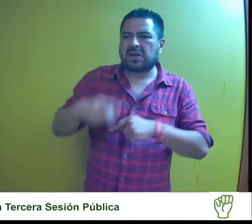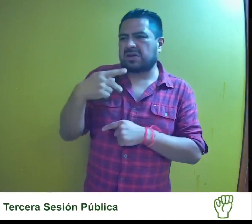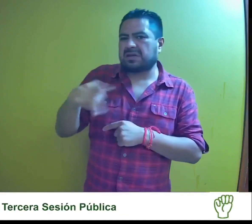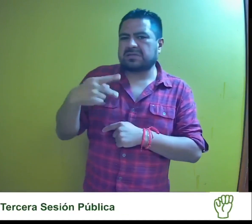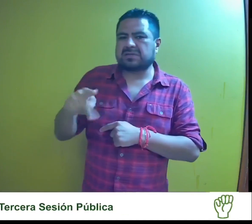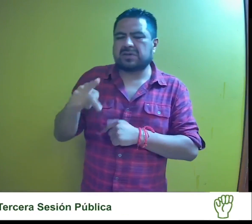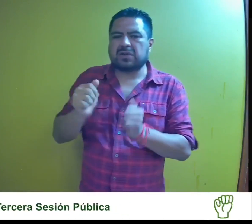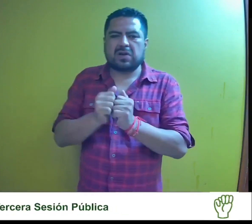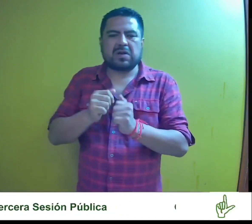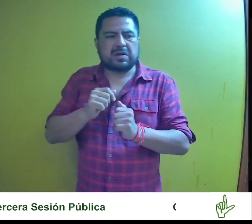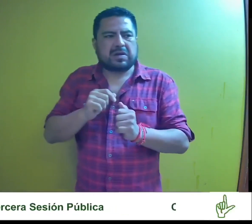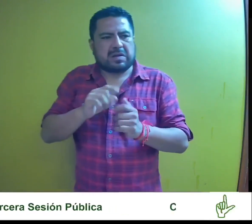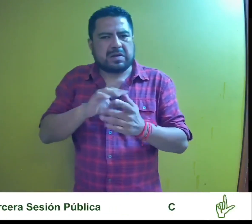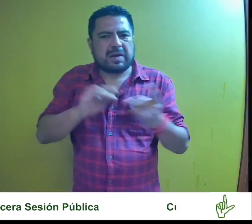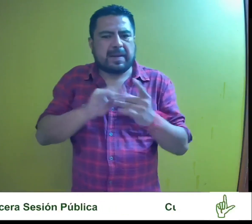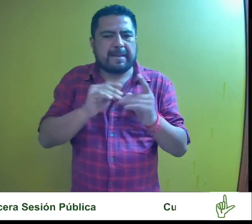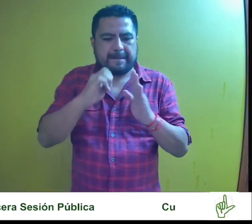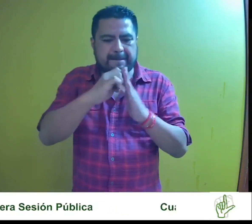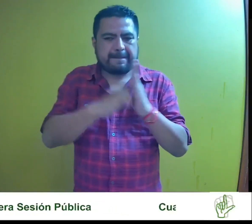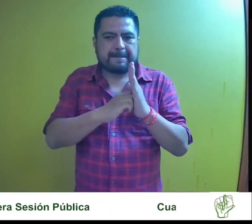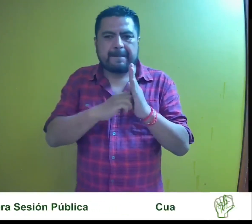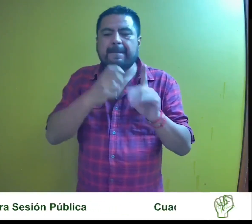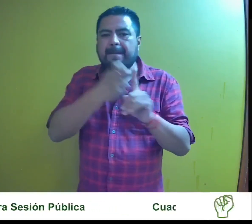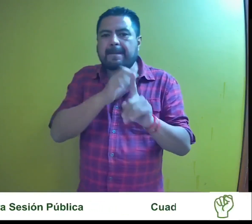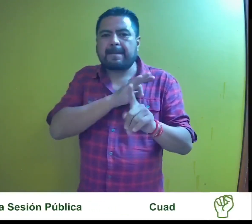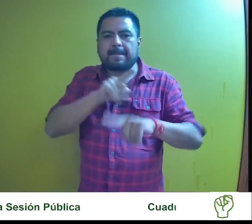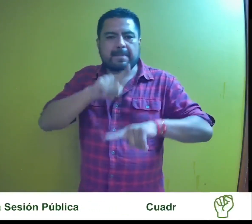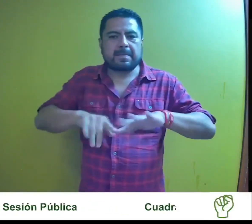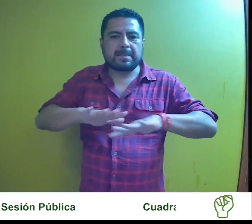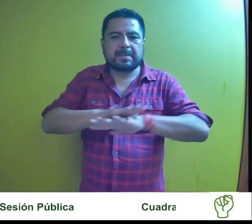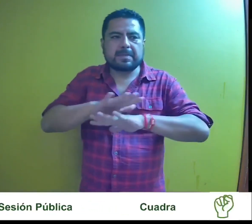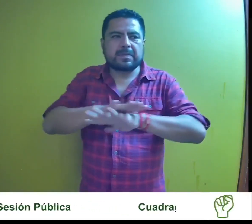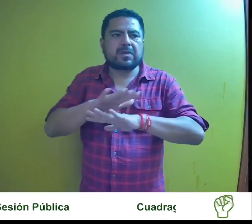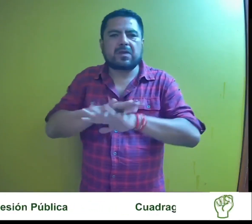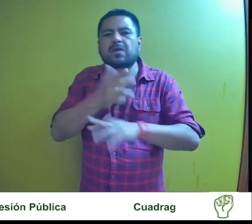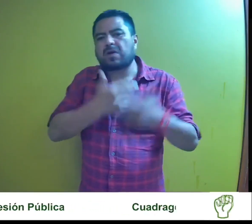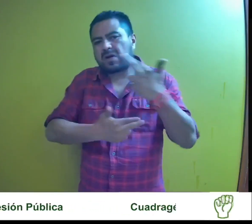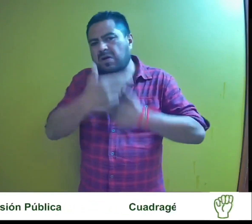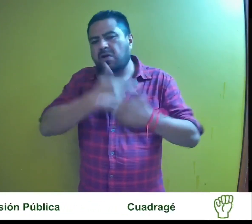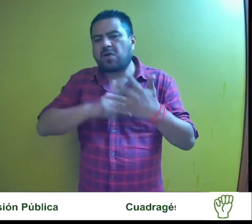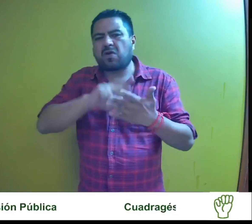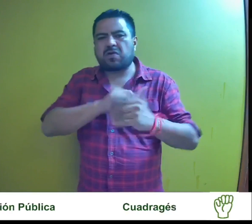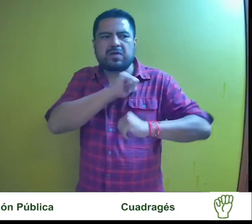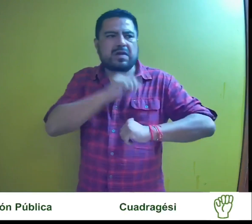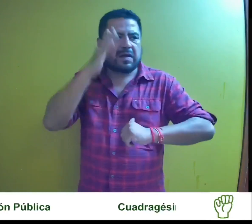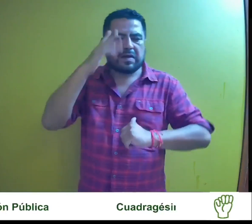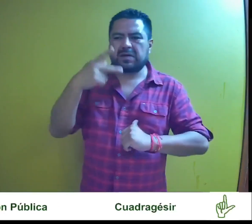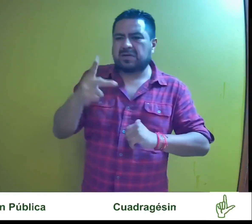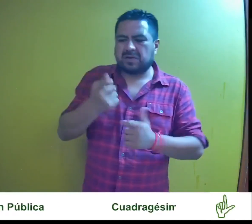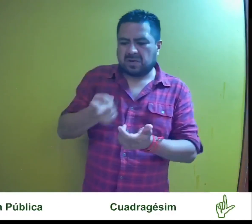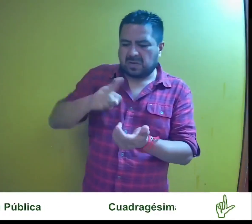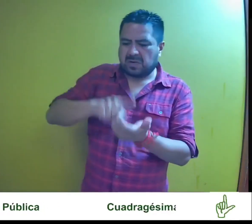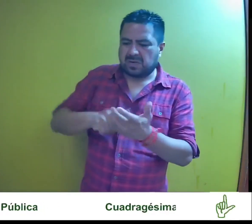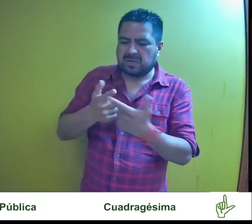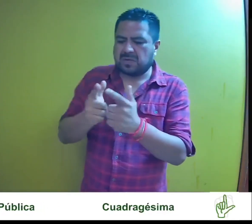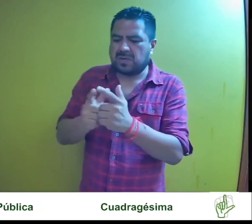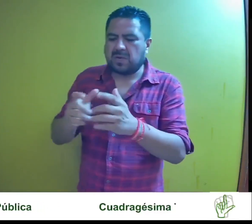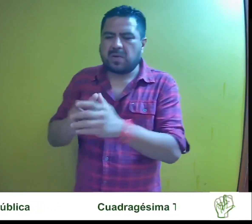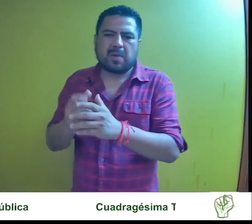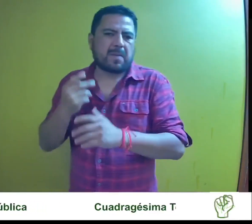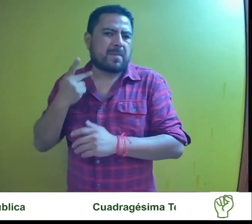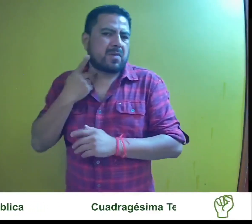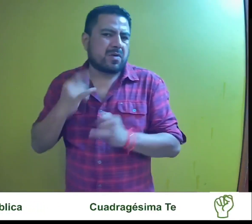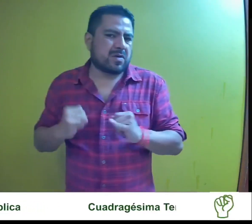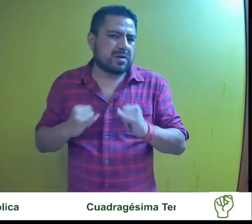a su declaración de principios estatutos, sean destituidos o bien se le revoque el cargo que ostentan en los órganos internos del Instituto Político.